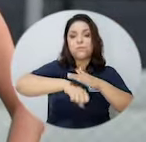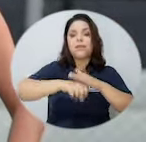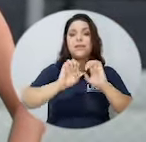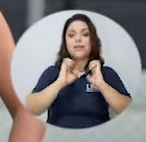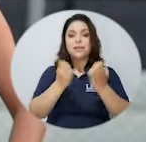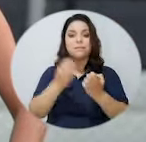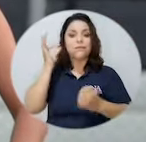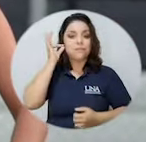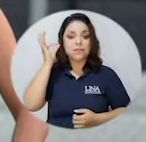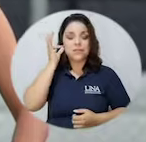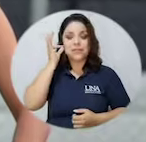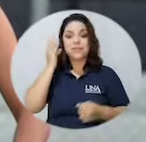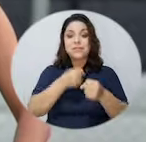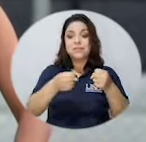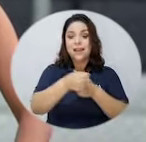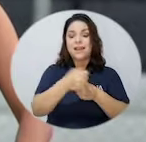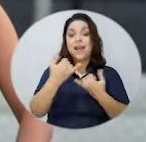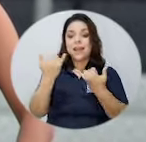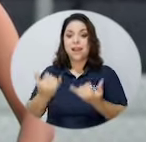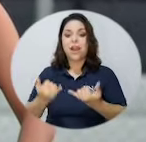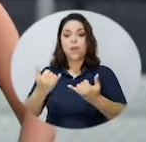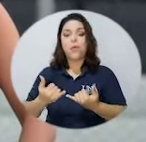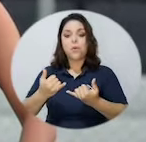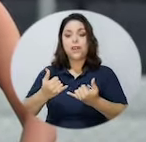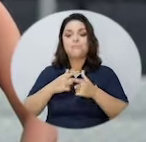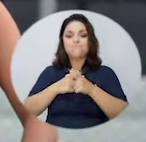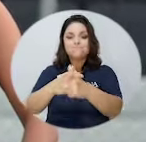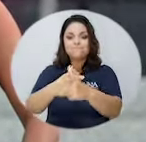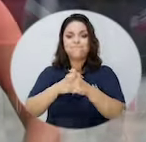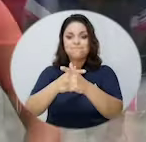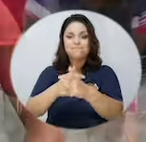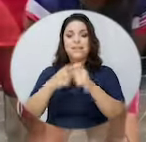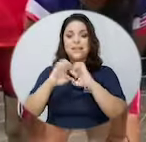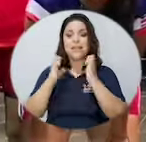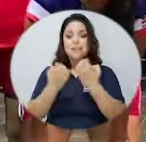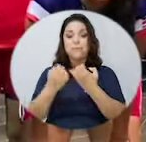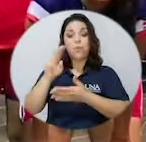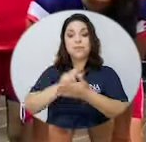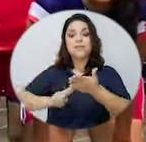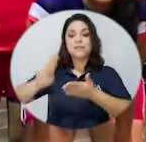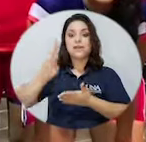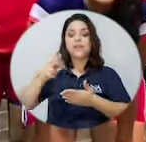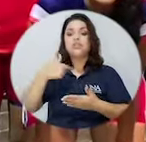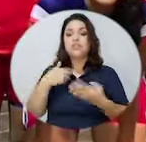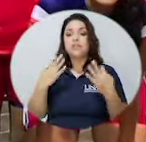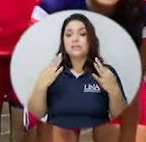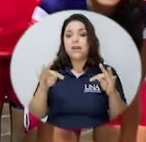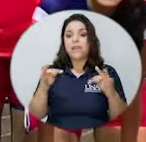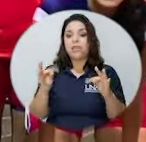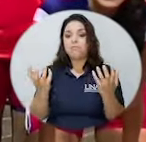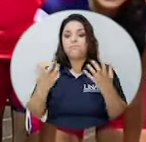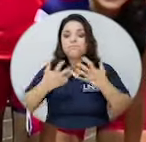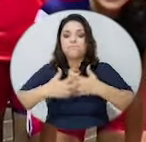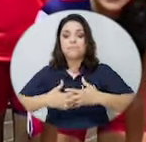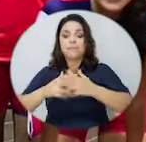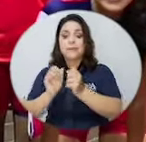femenino y actualmente estoy en el equipo de atletismo de la universidad. Traté de complementar el área deportiva